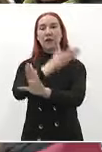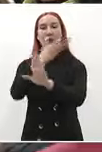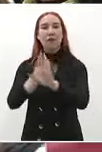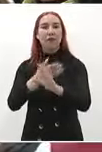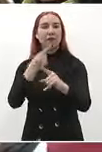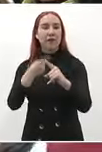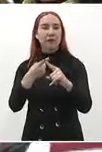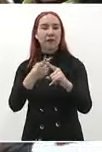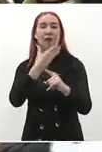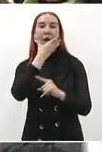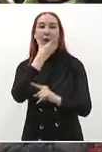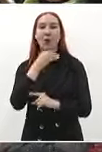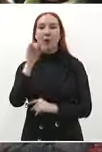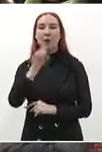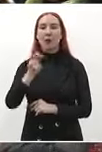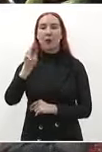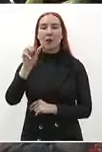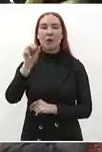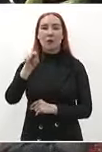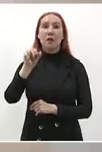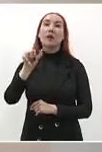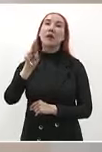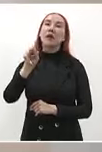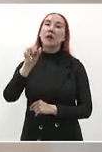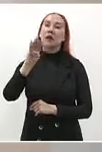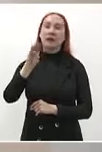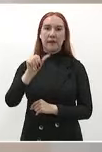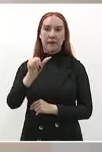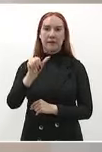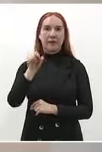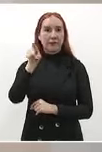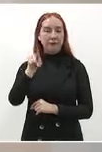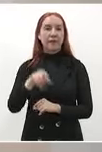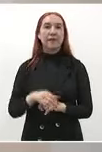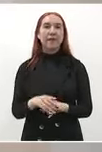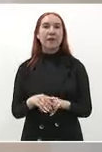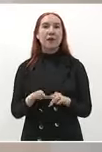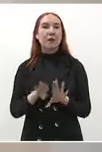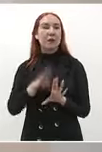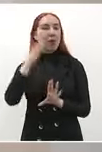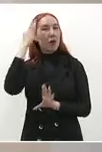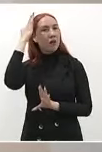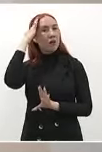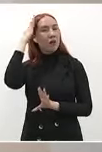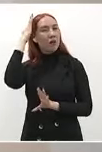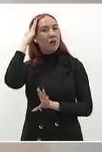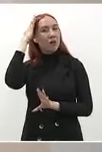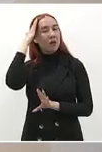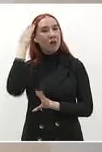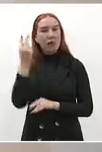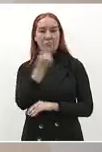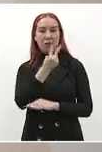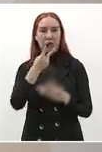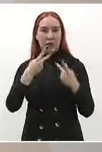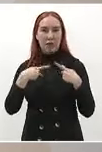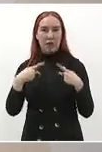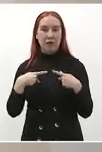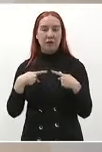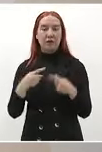y dominaban Chihuahua dos porfiristas